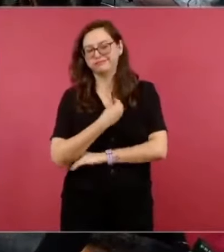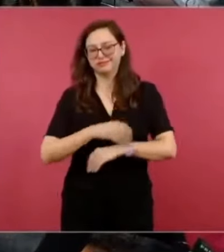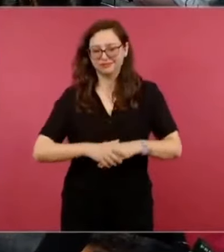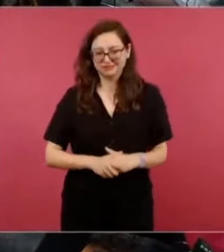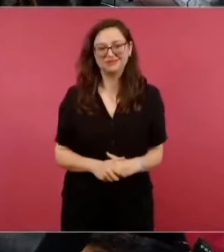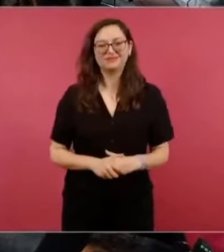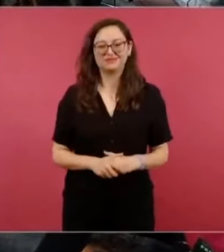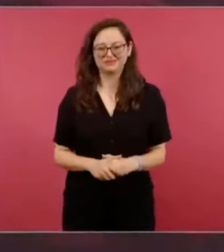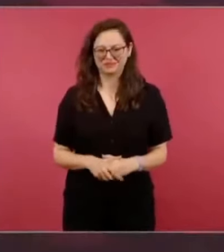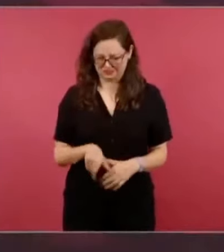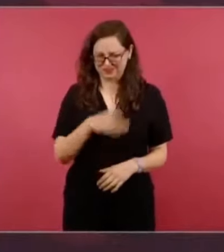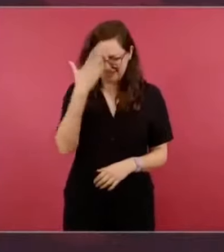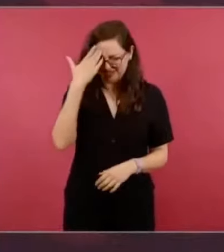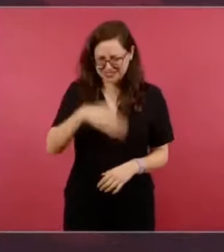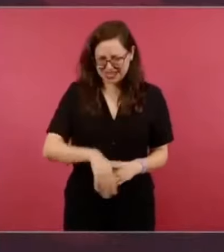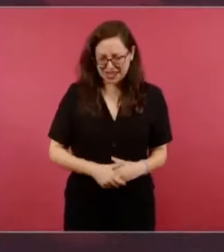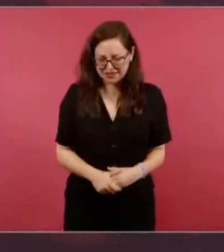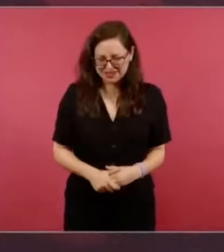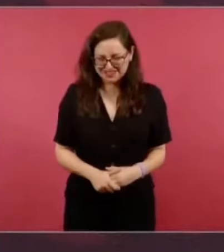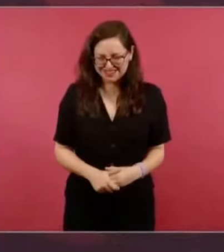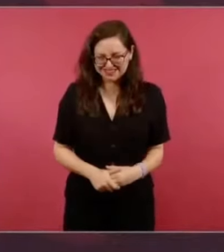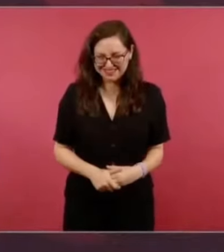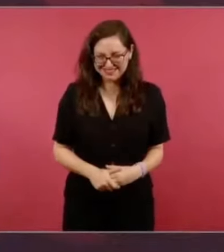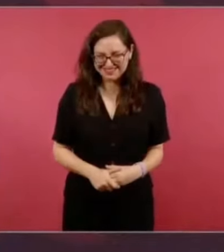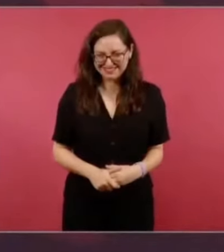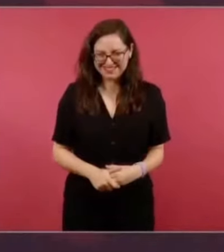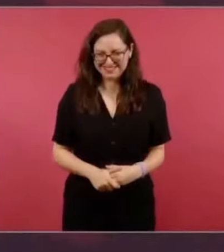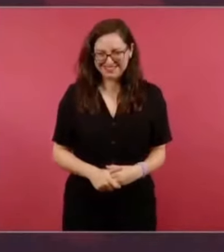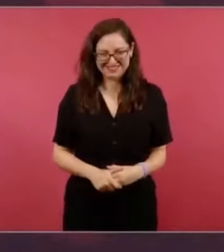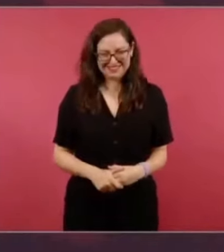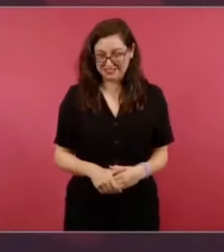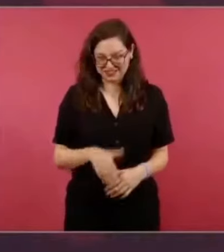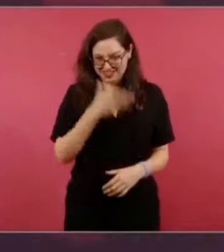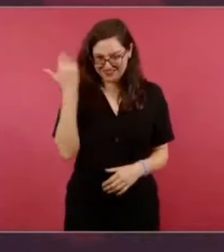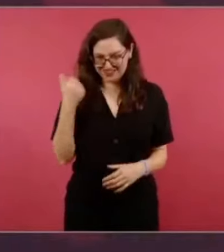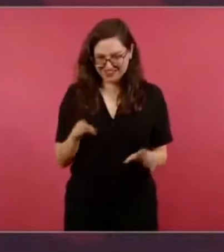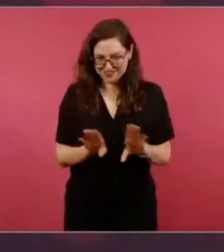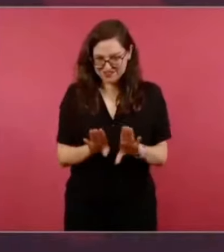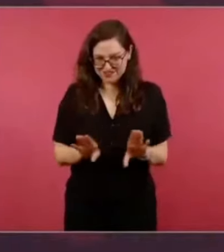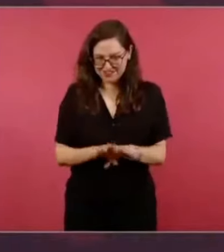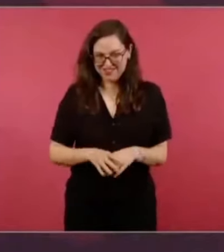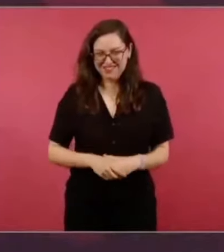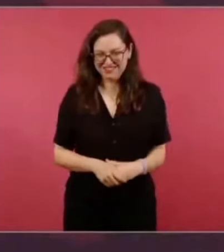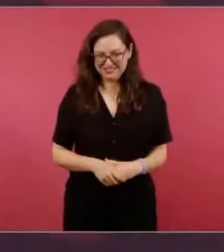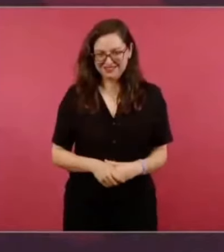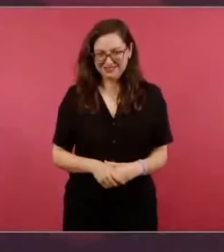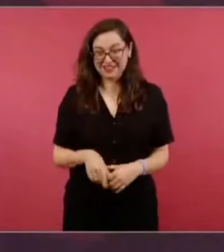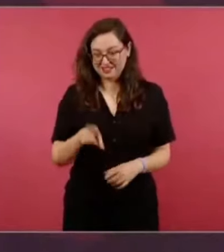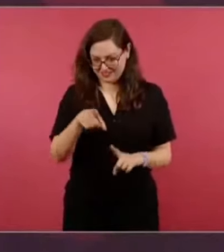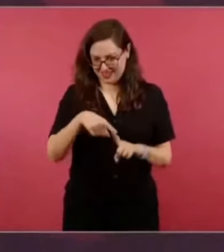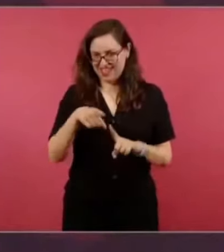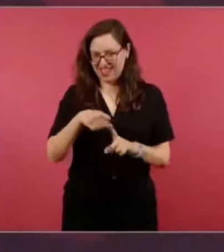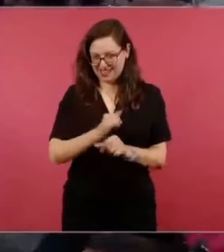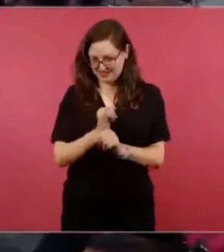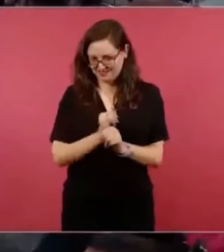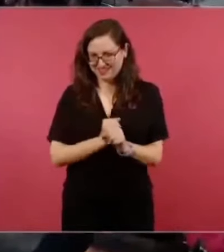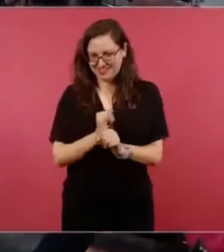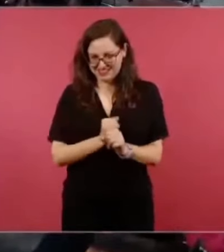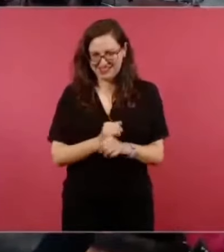¿saben lo que es el guau? Ni el chiqui guau. Ah, bueno, ahí se lo dejamos de tarea.